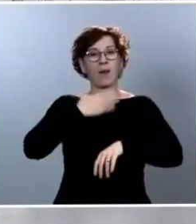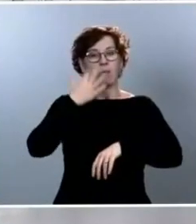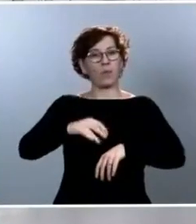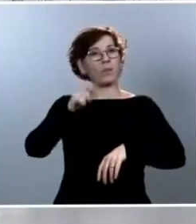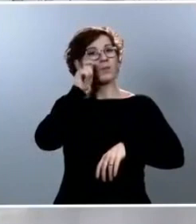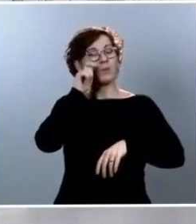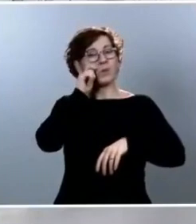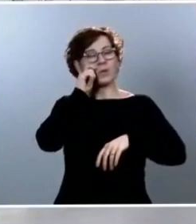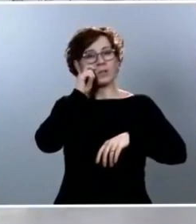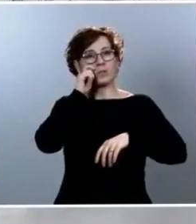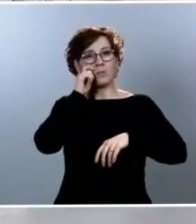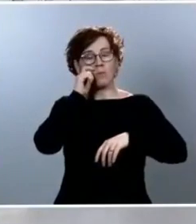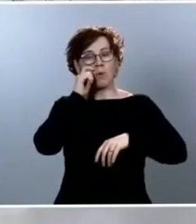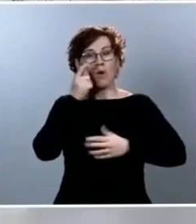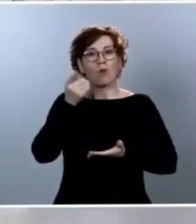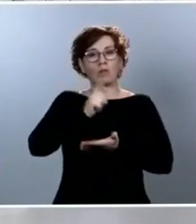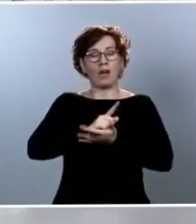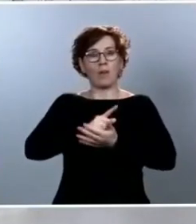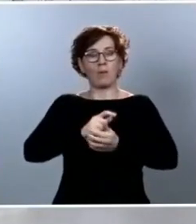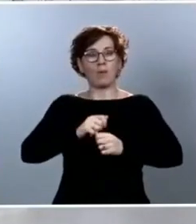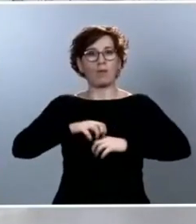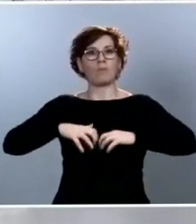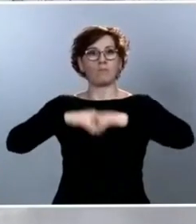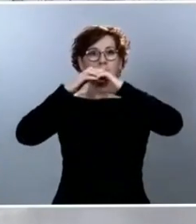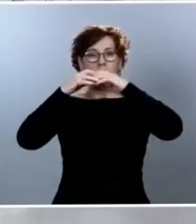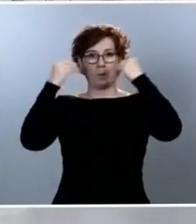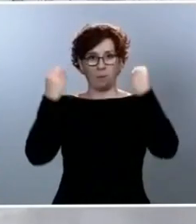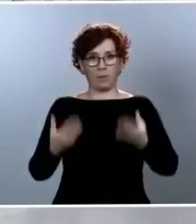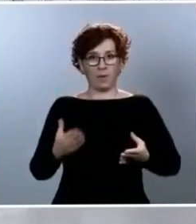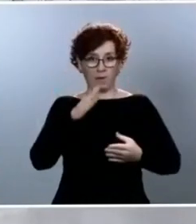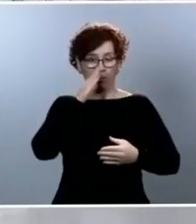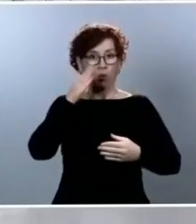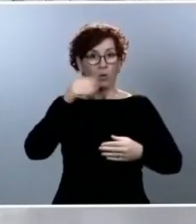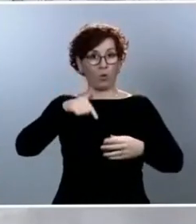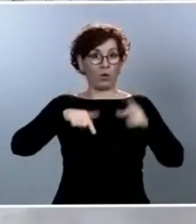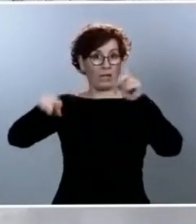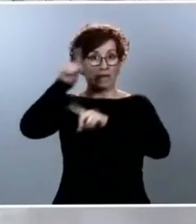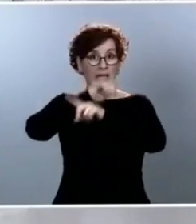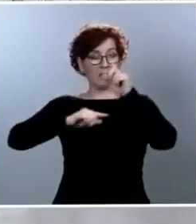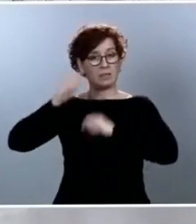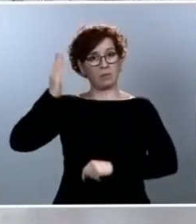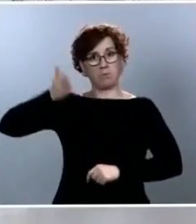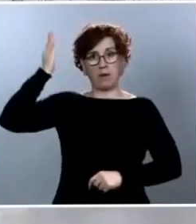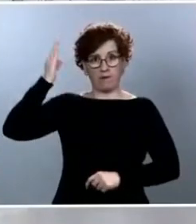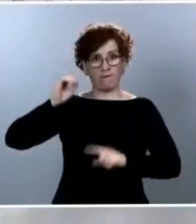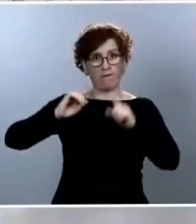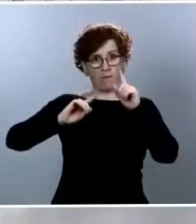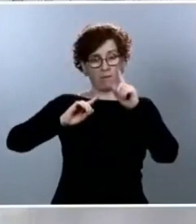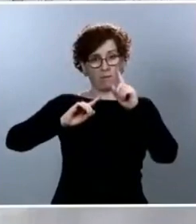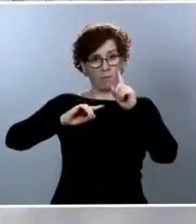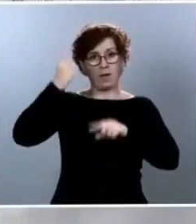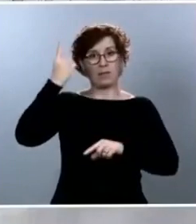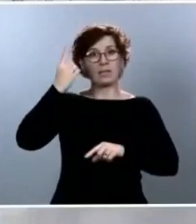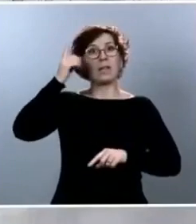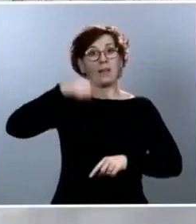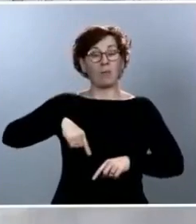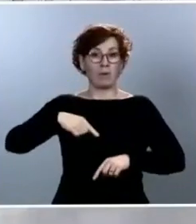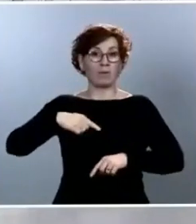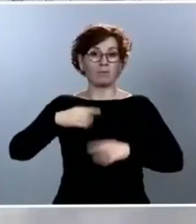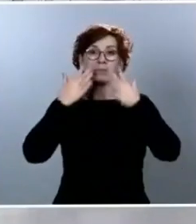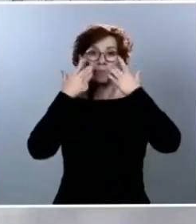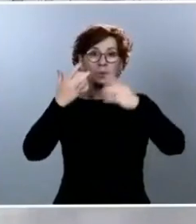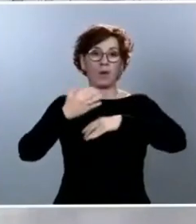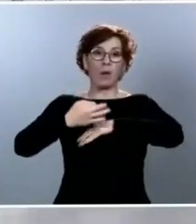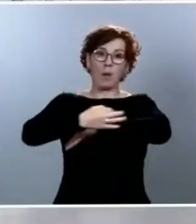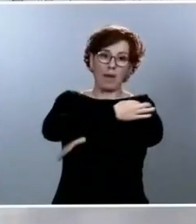uno de los sectores más golpeados por la actual crisis y teniendo en cuenta sobre todo la gran dependencia de Baleares, también Canarias, respecto